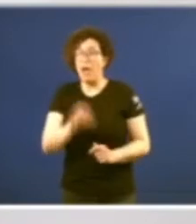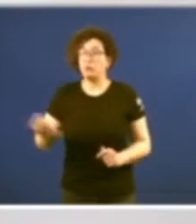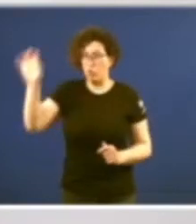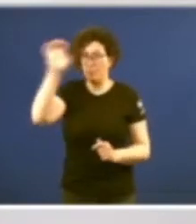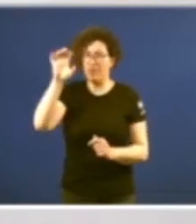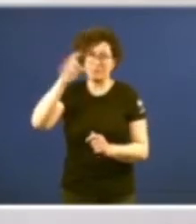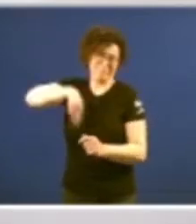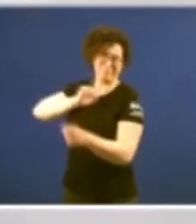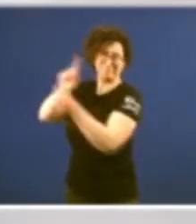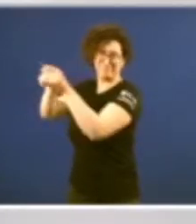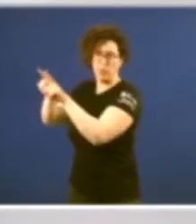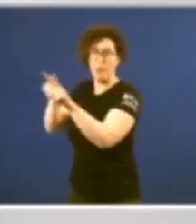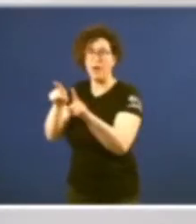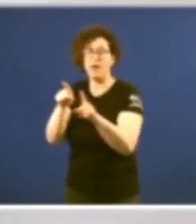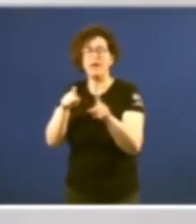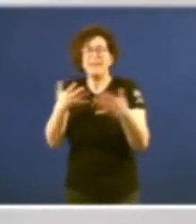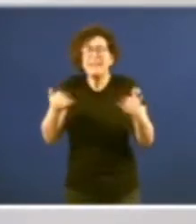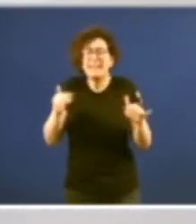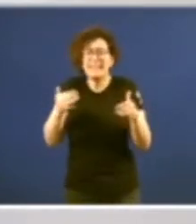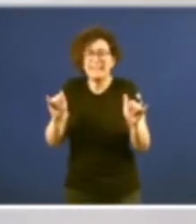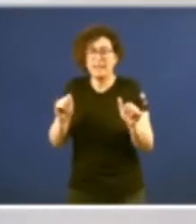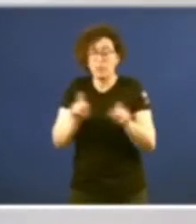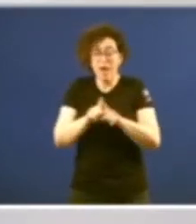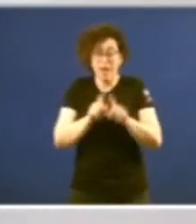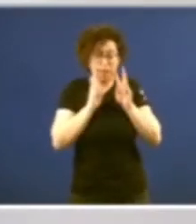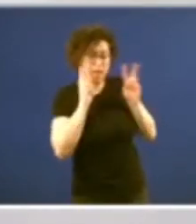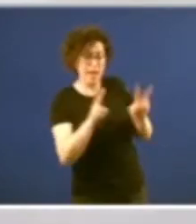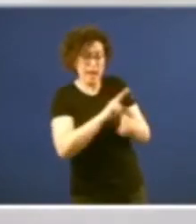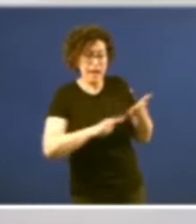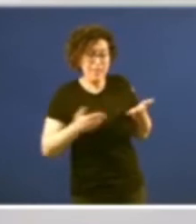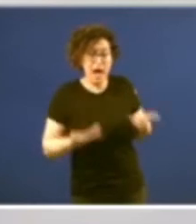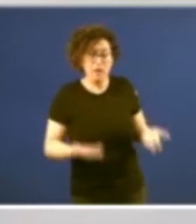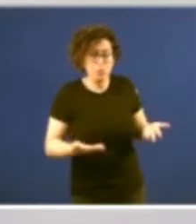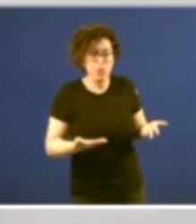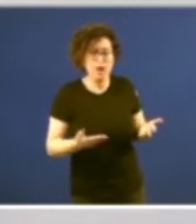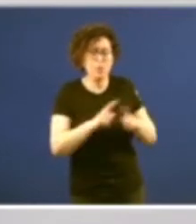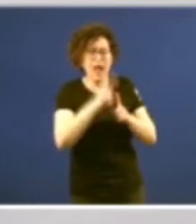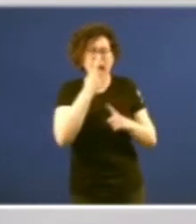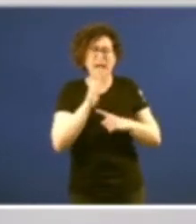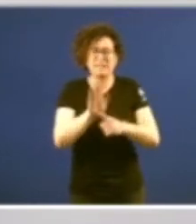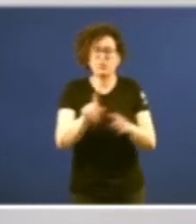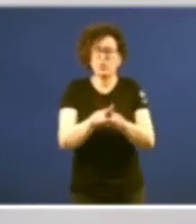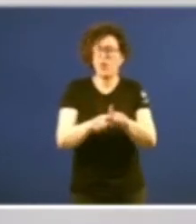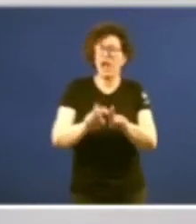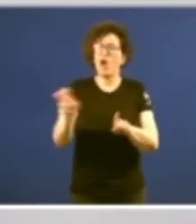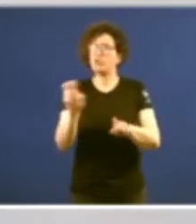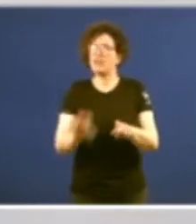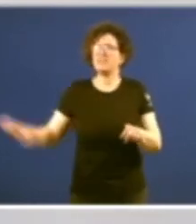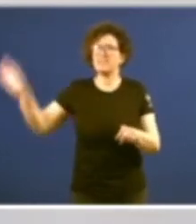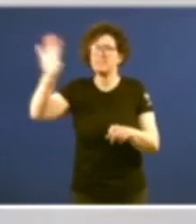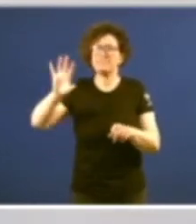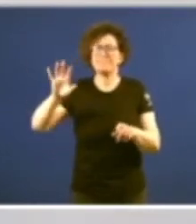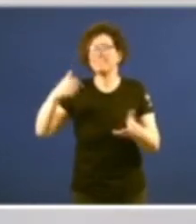formamos parte, ninguén atopará en Galicia, na Galicia actual, atitudes como a registrar das noutras latitudes.